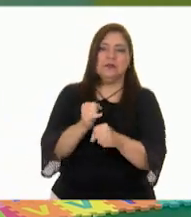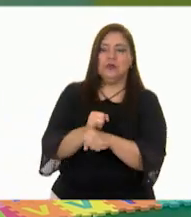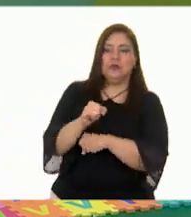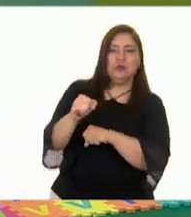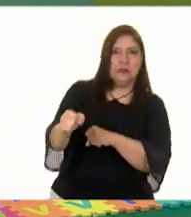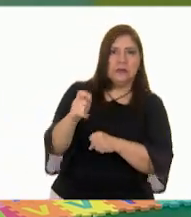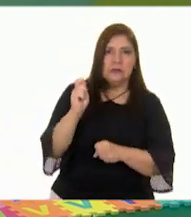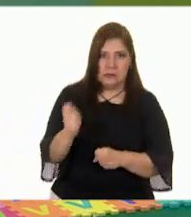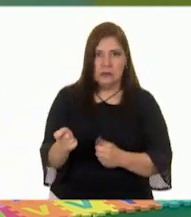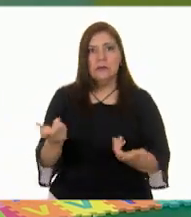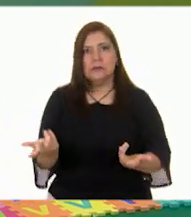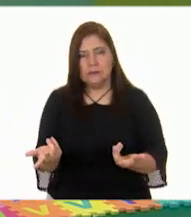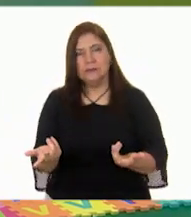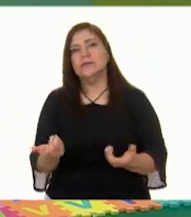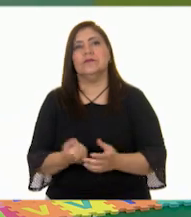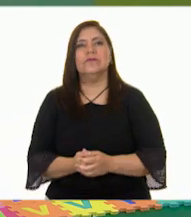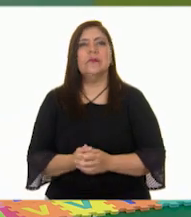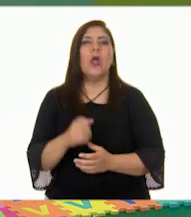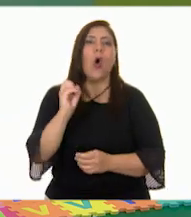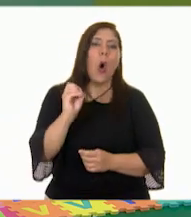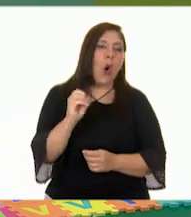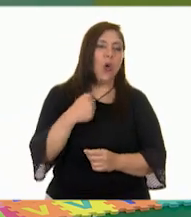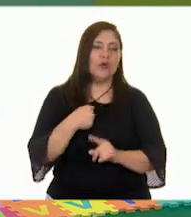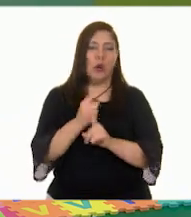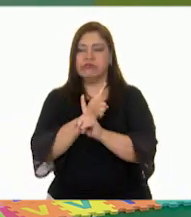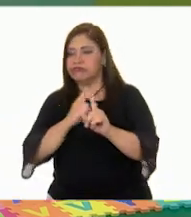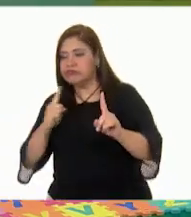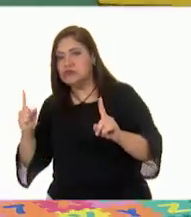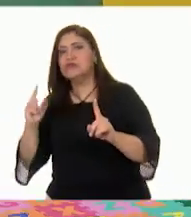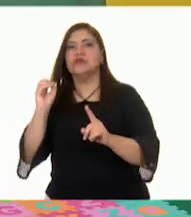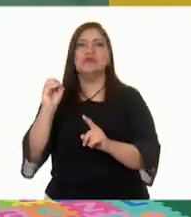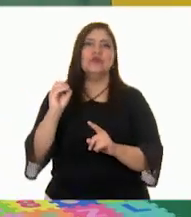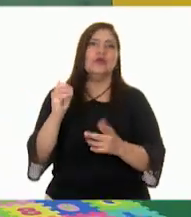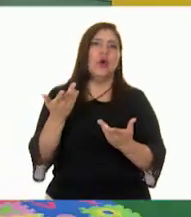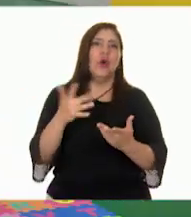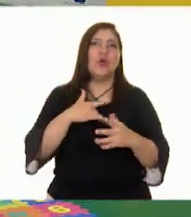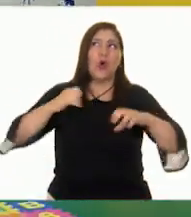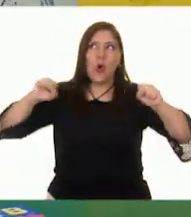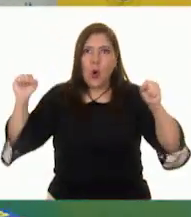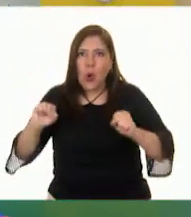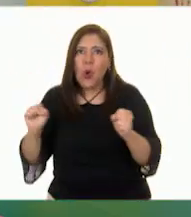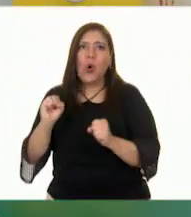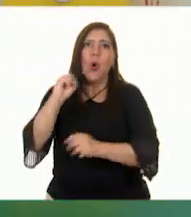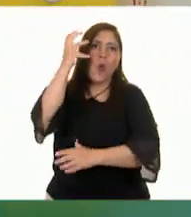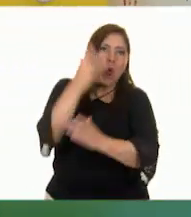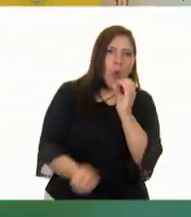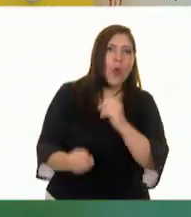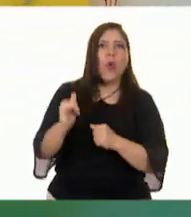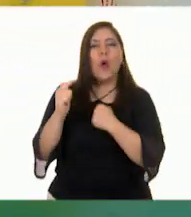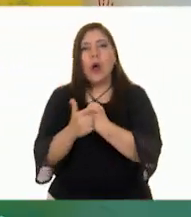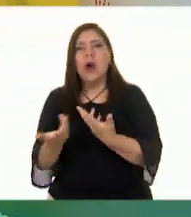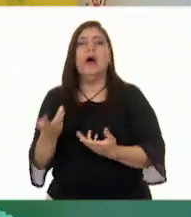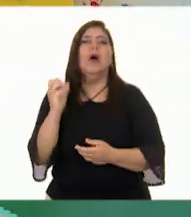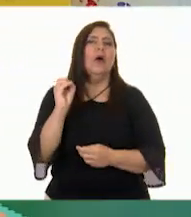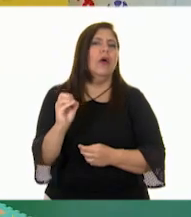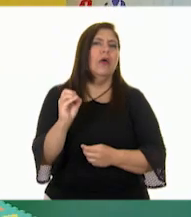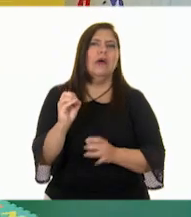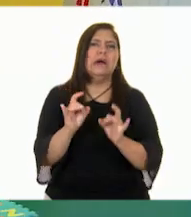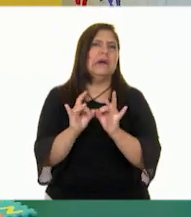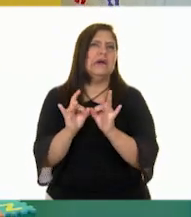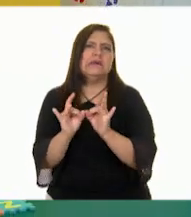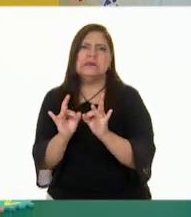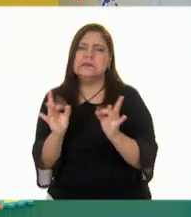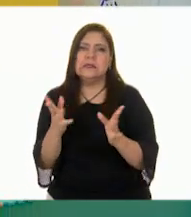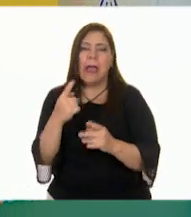o si te pones a salvo, o corres, o buscas alguna